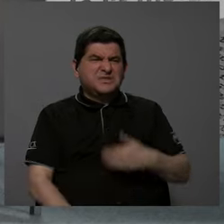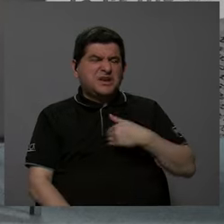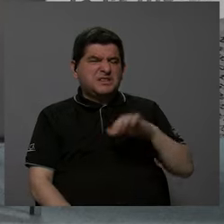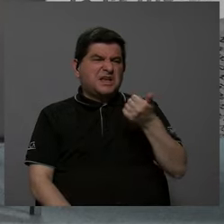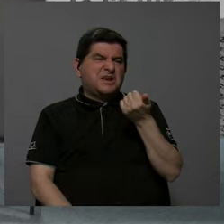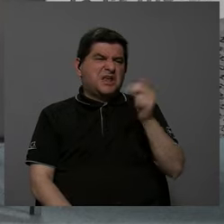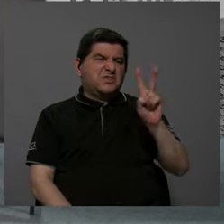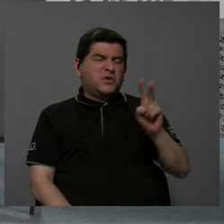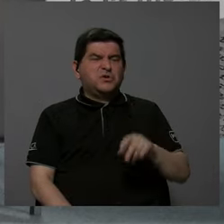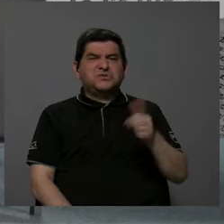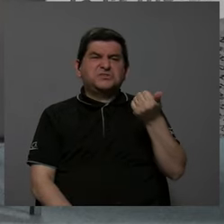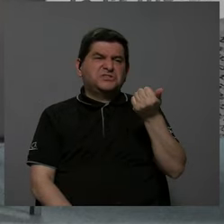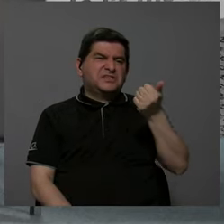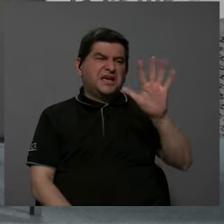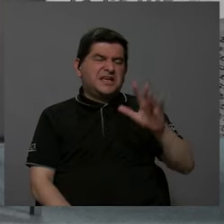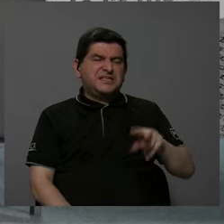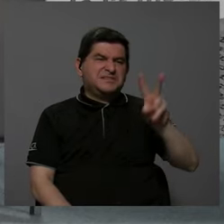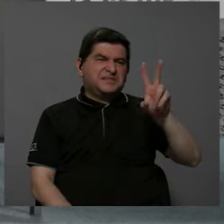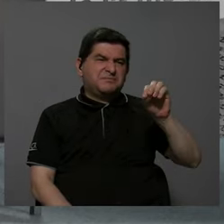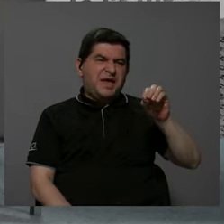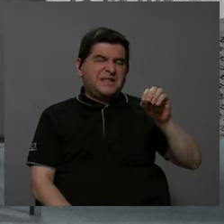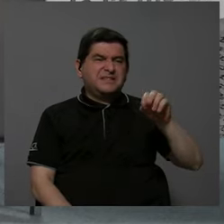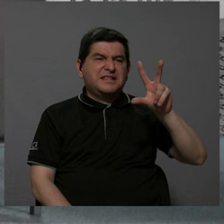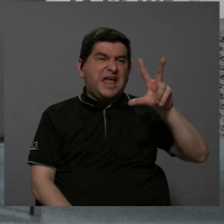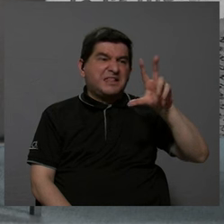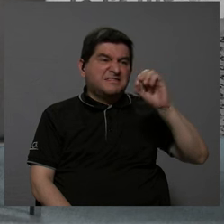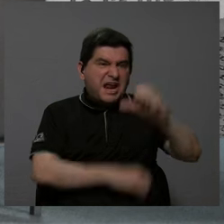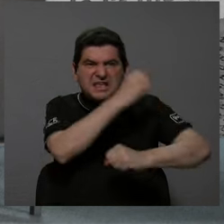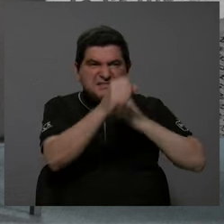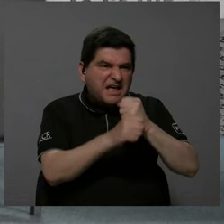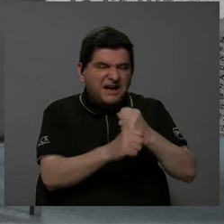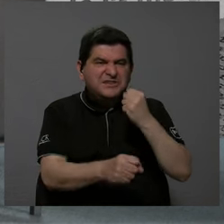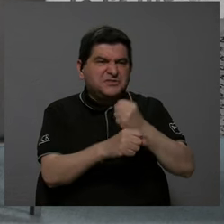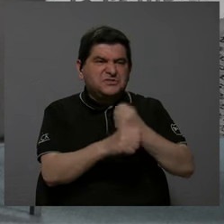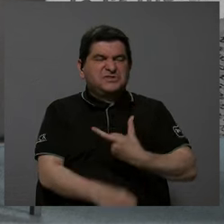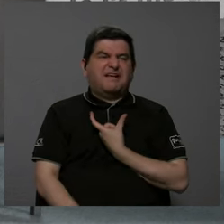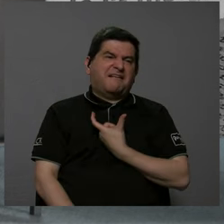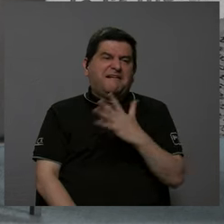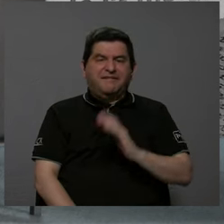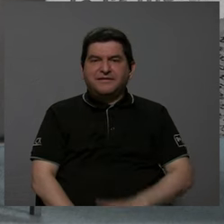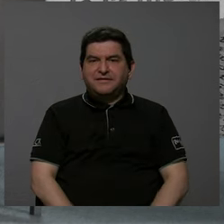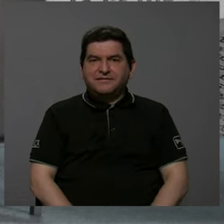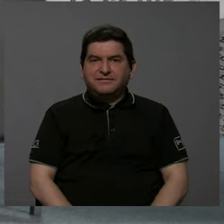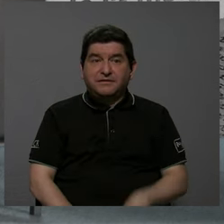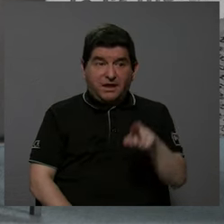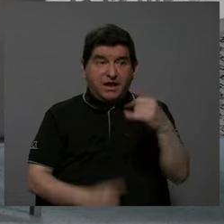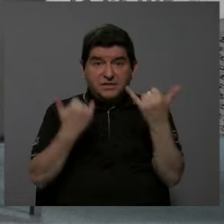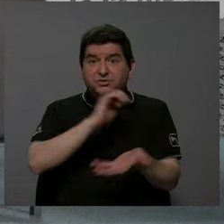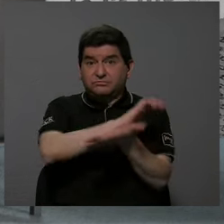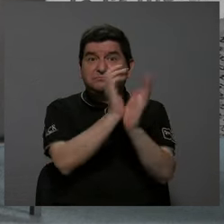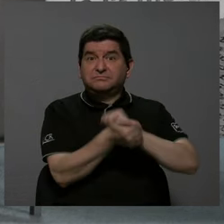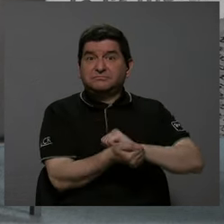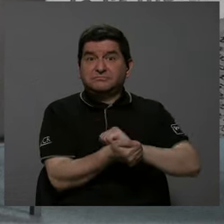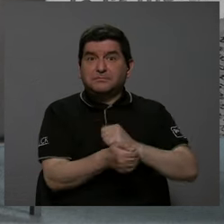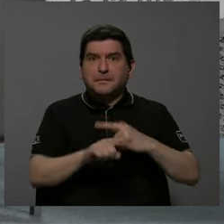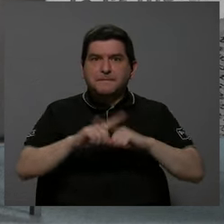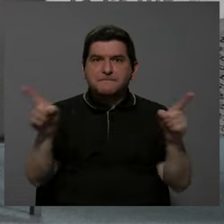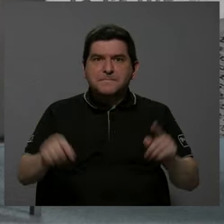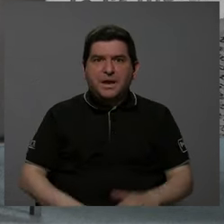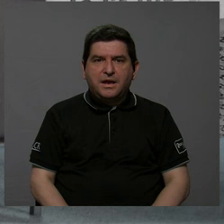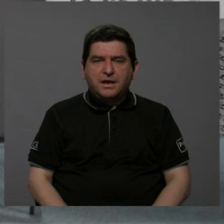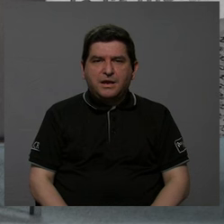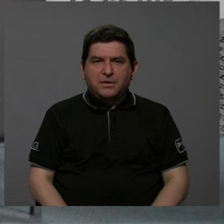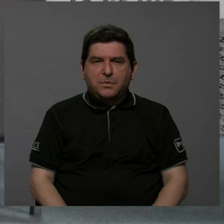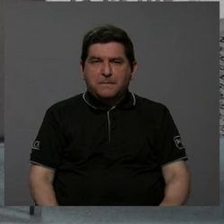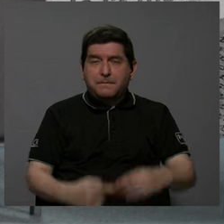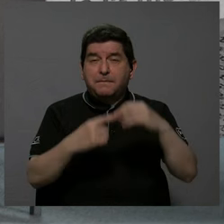12, 15, 20, 25, 30 años de estar en la alcaldía. Eso ya está cambiando. Pero lo que